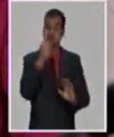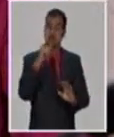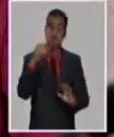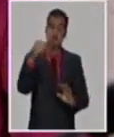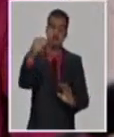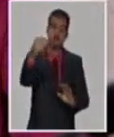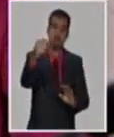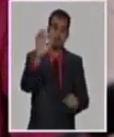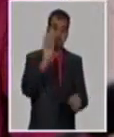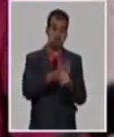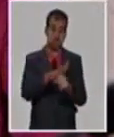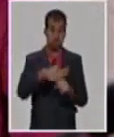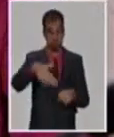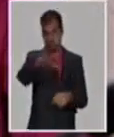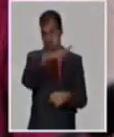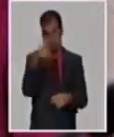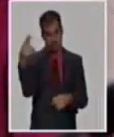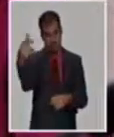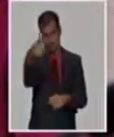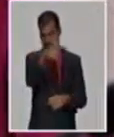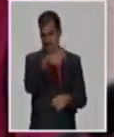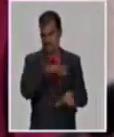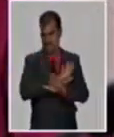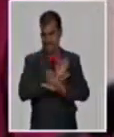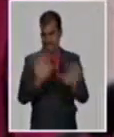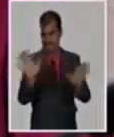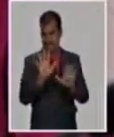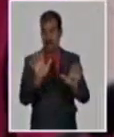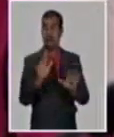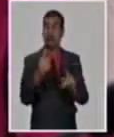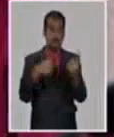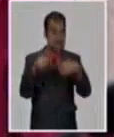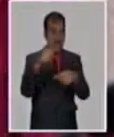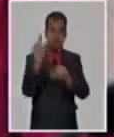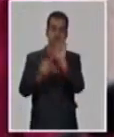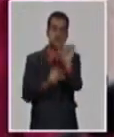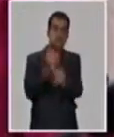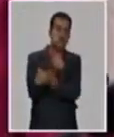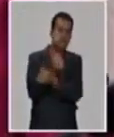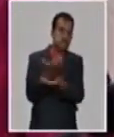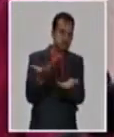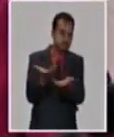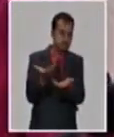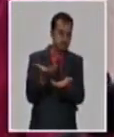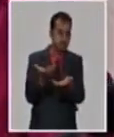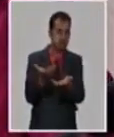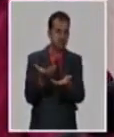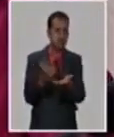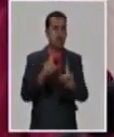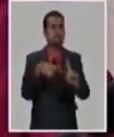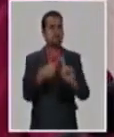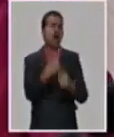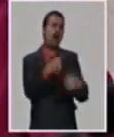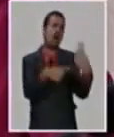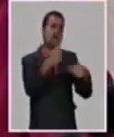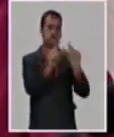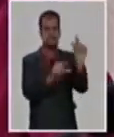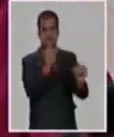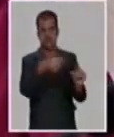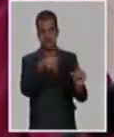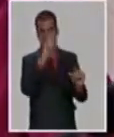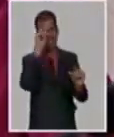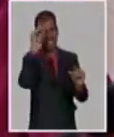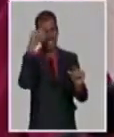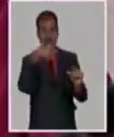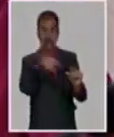y vacunación masiva, bueno, pues es lo que te estaba comentando, grupos de riesgo y algunos, y algunas personas que por su